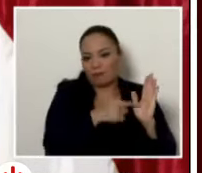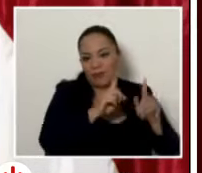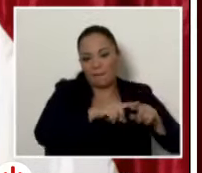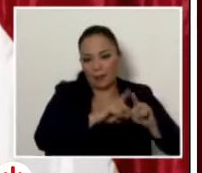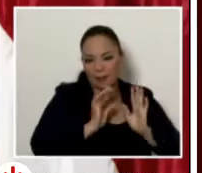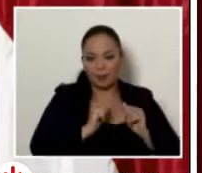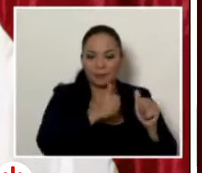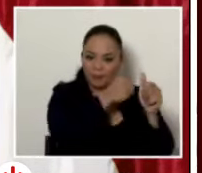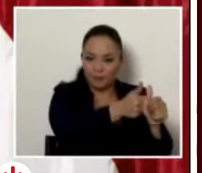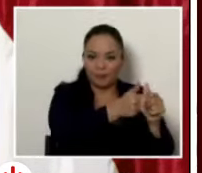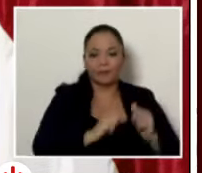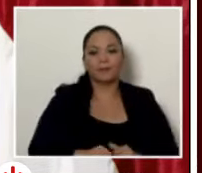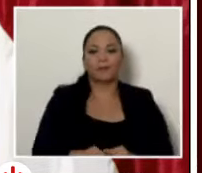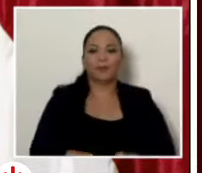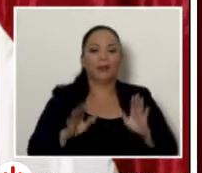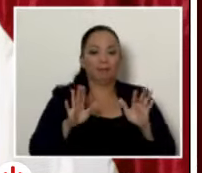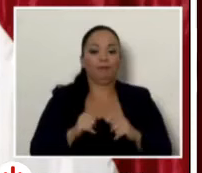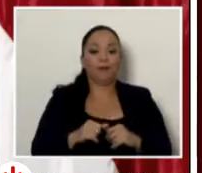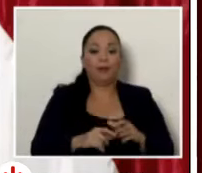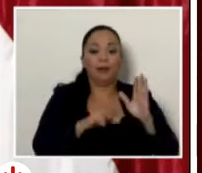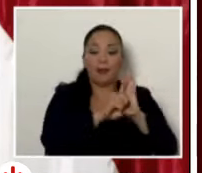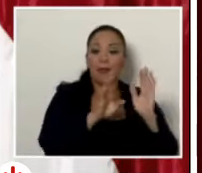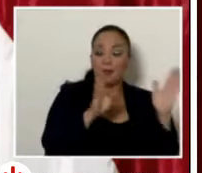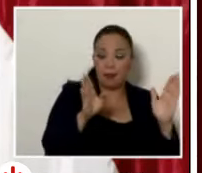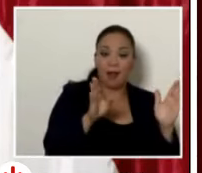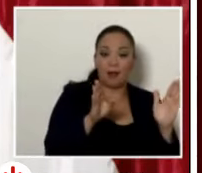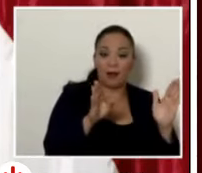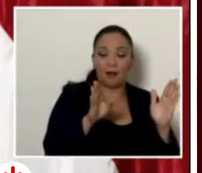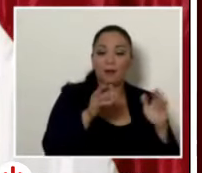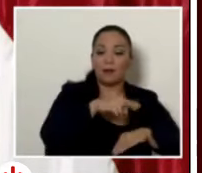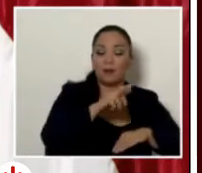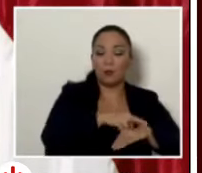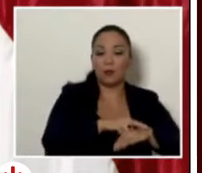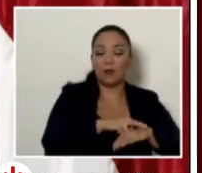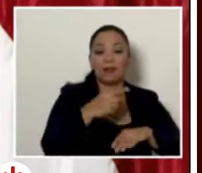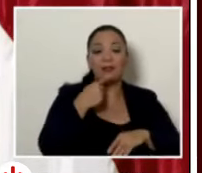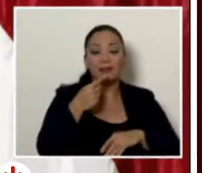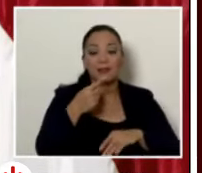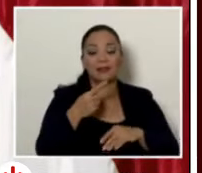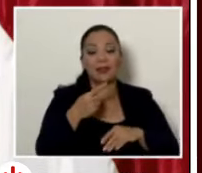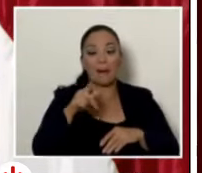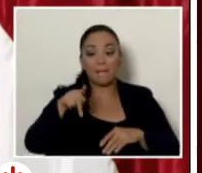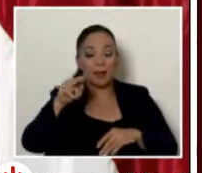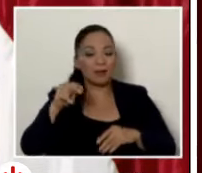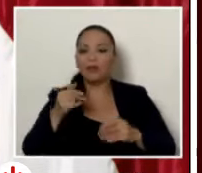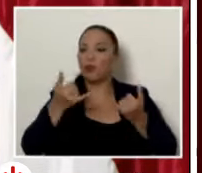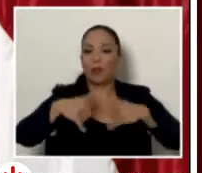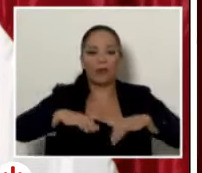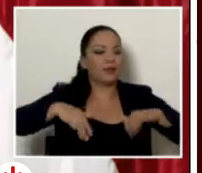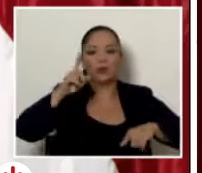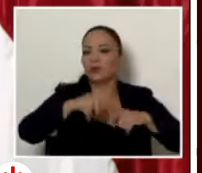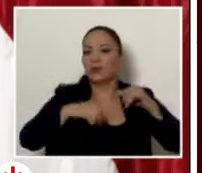por la ley general de la administración pública ese órgano no se le puede demandar la relación de hechos